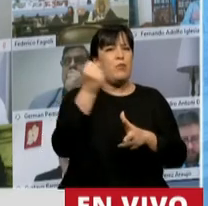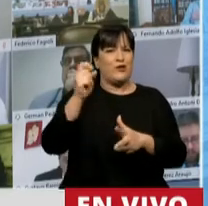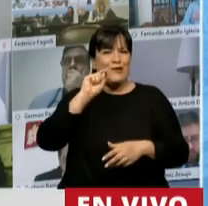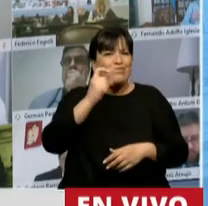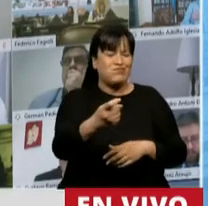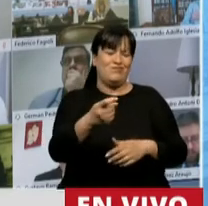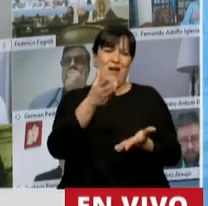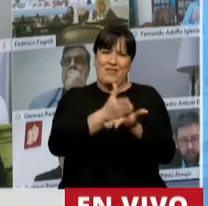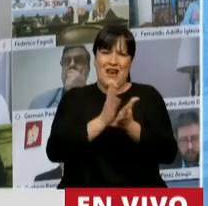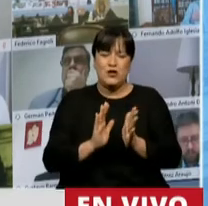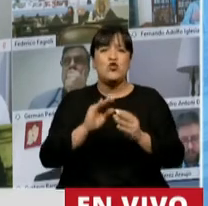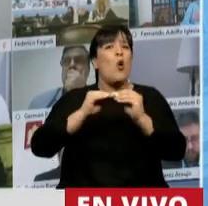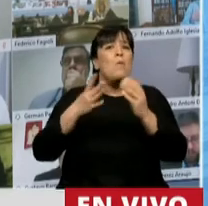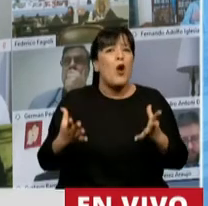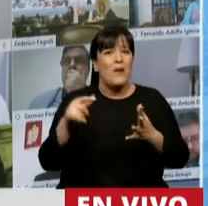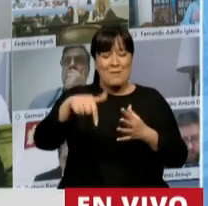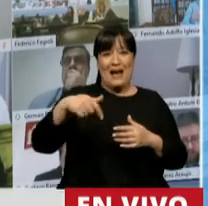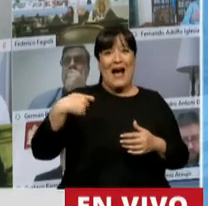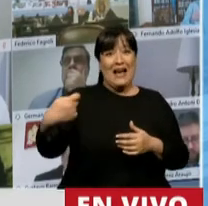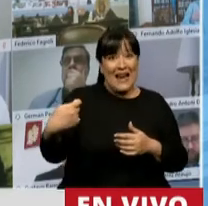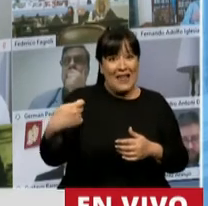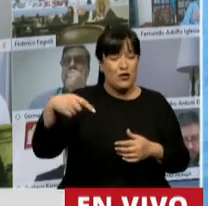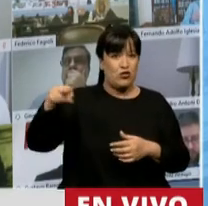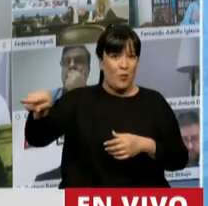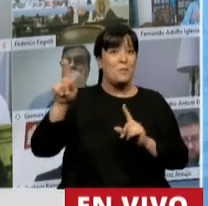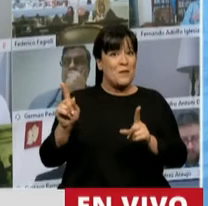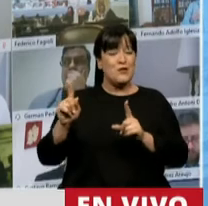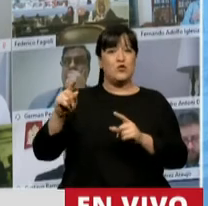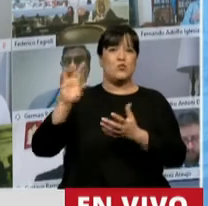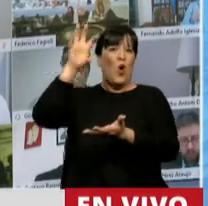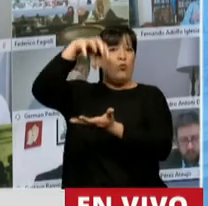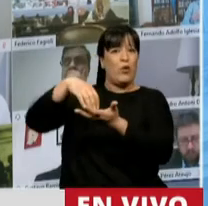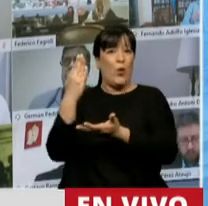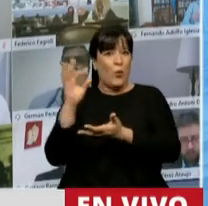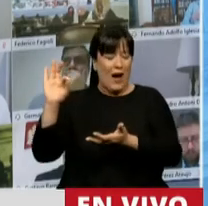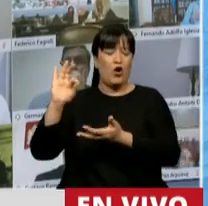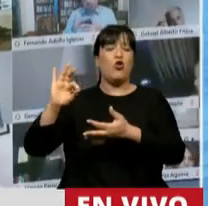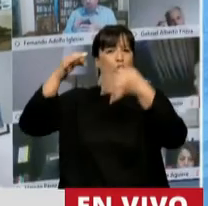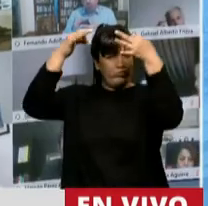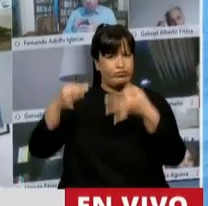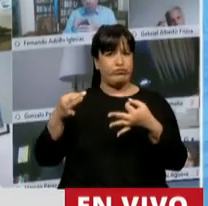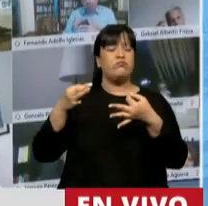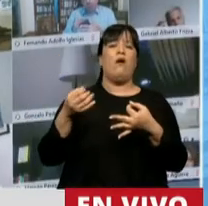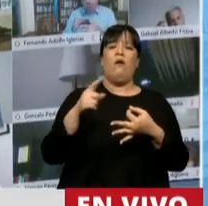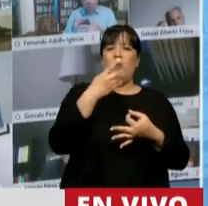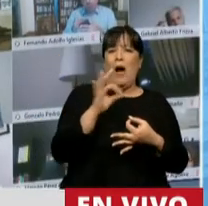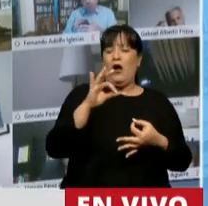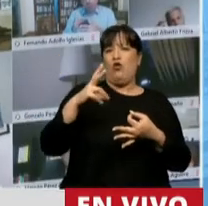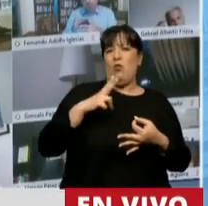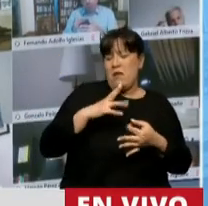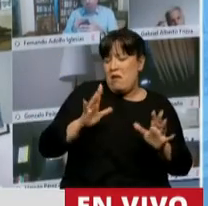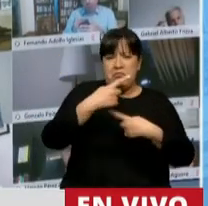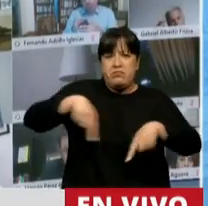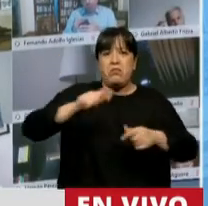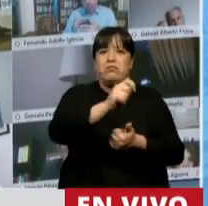el problema de los créditos en la Argentina que otorgan las entidades financieras formales y no formales son un problema.